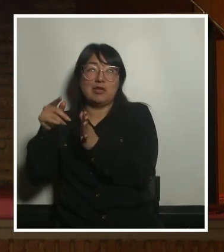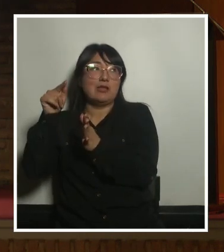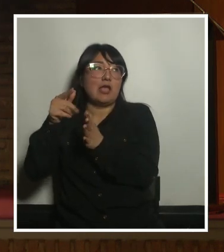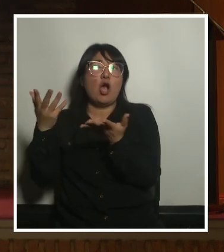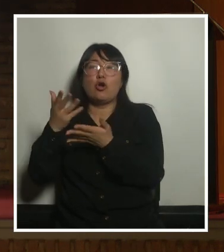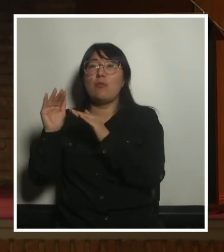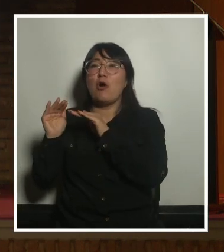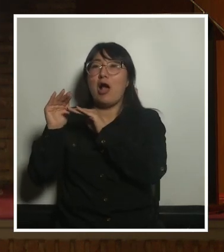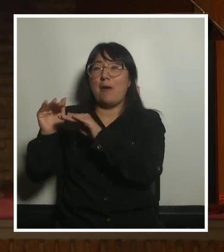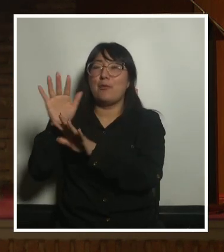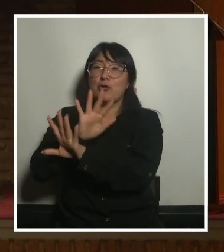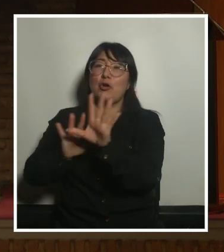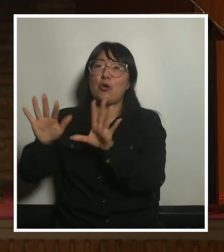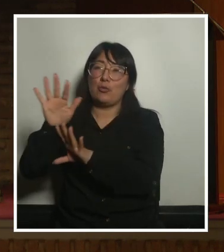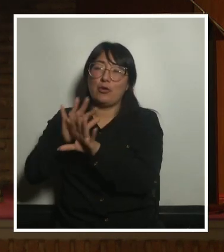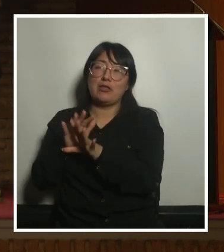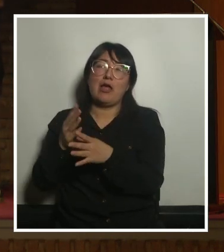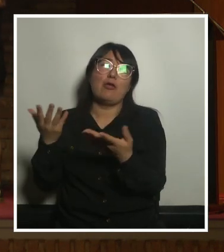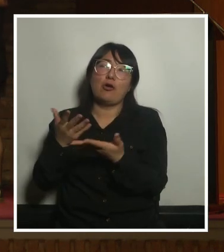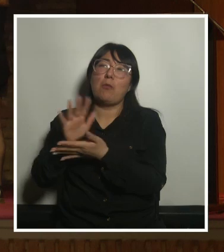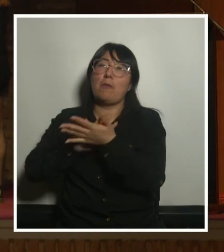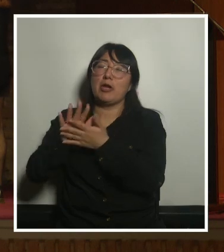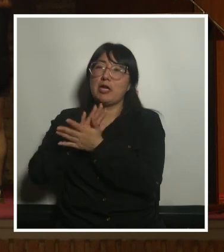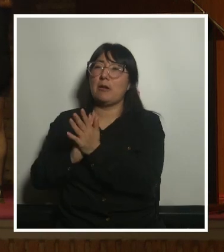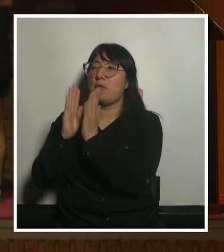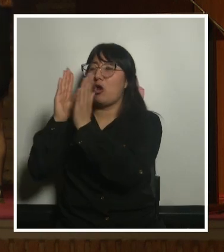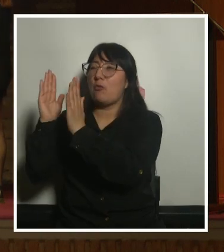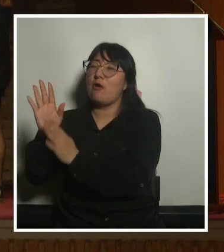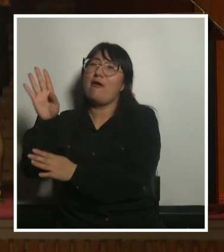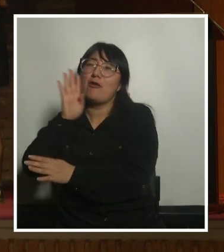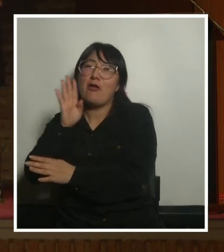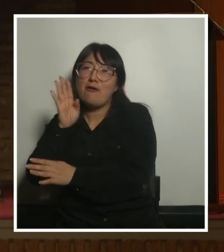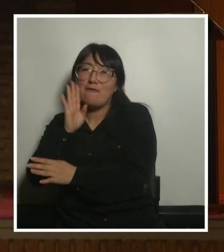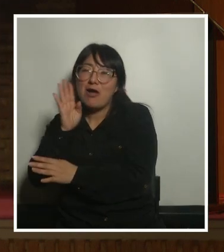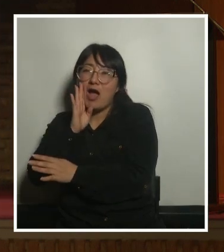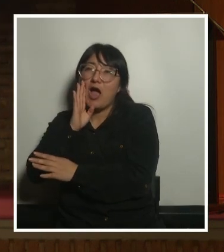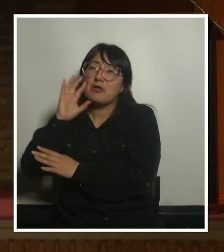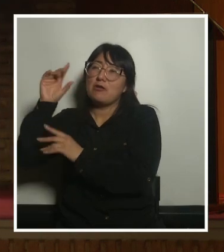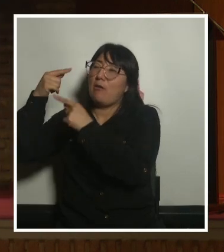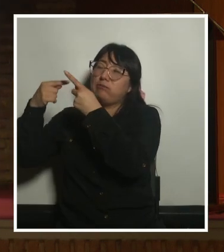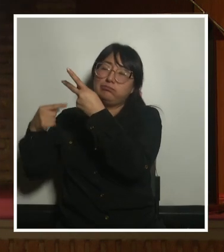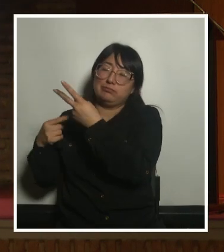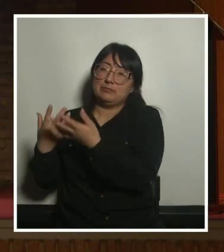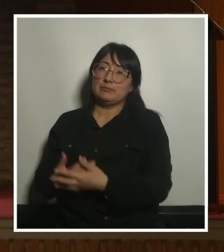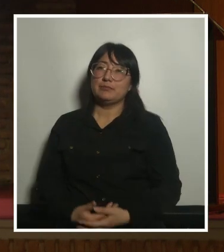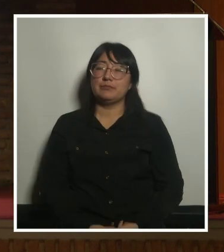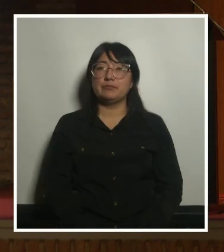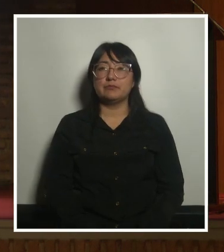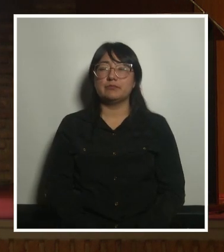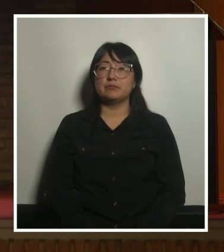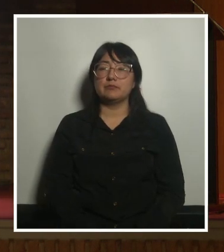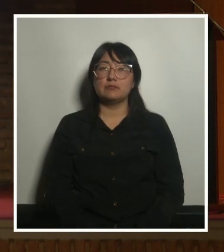cuidados que son desde el mobiliario los baños la señalización etcétera